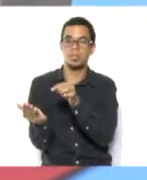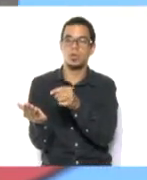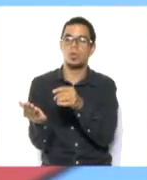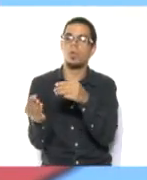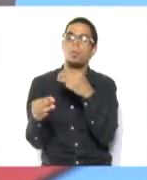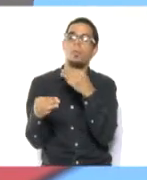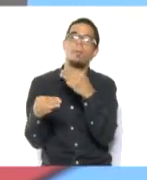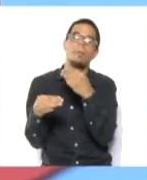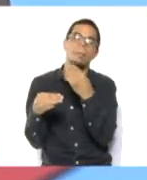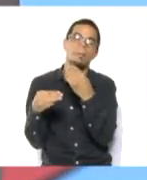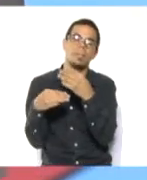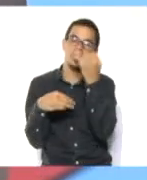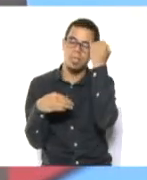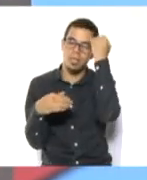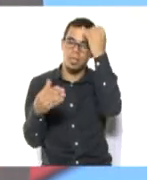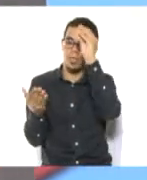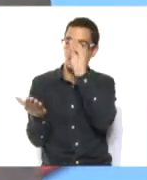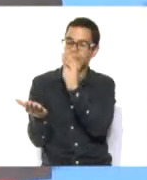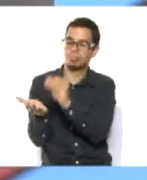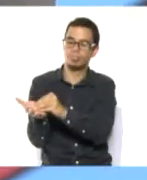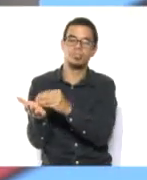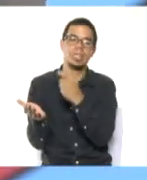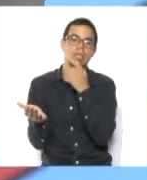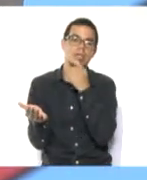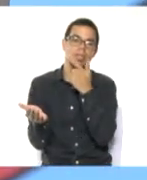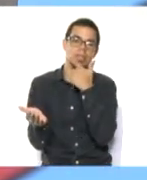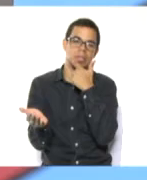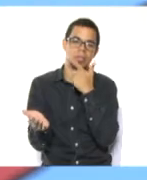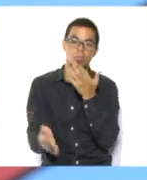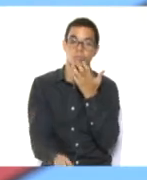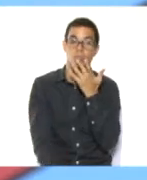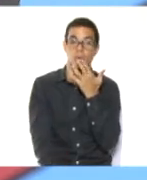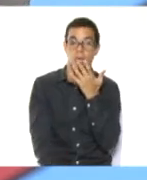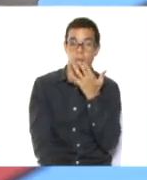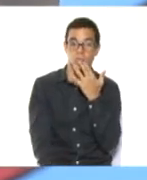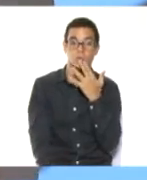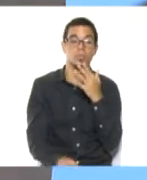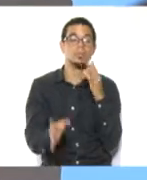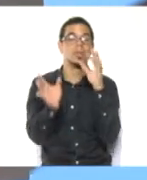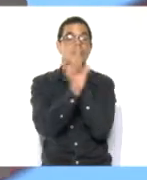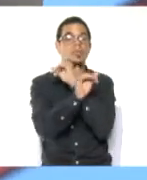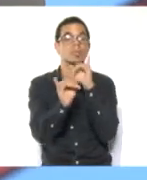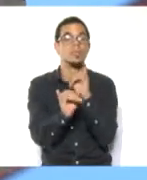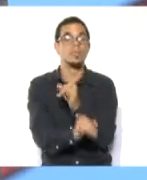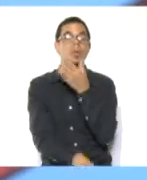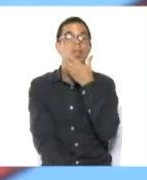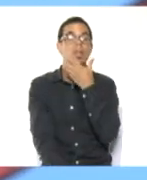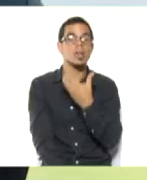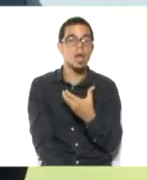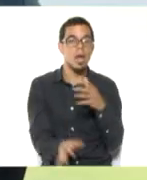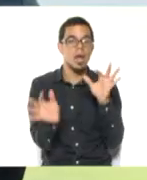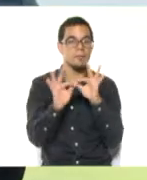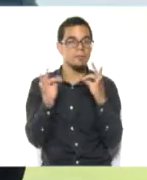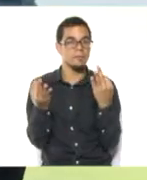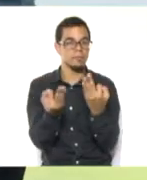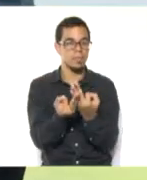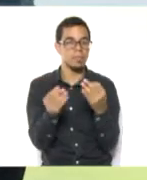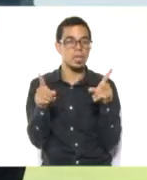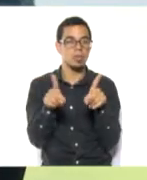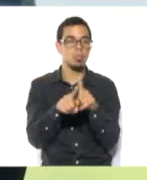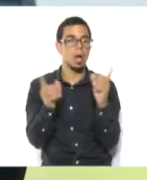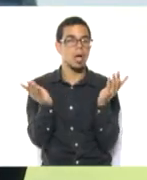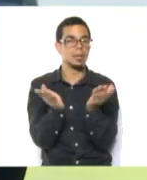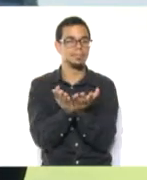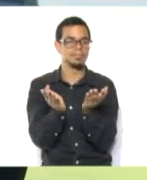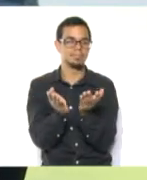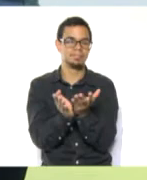Feliz Navidad, cada familia, una escuela. Y le colocamos, por supuesto, decoraciones particulares y